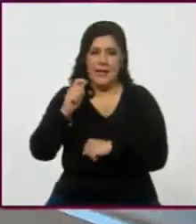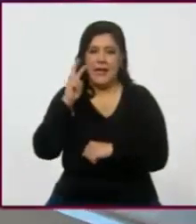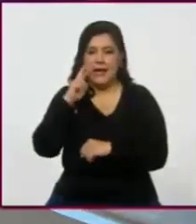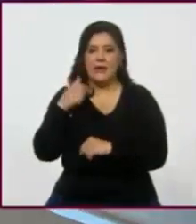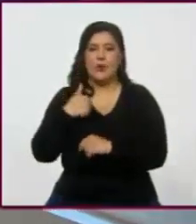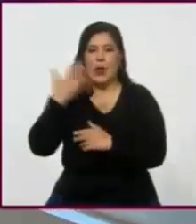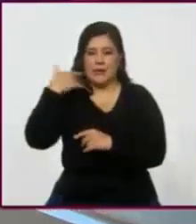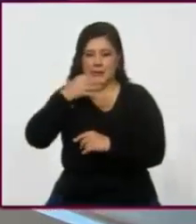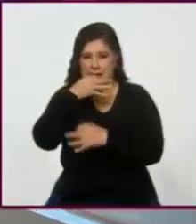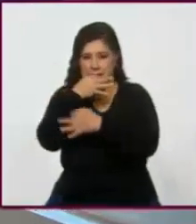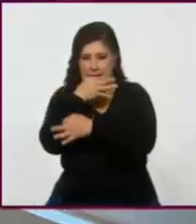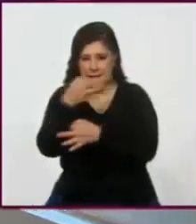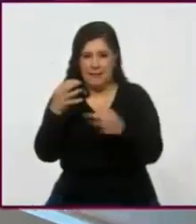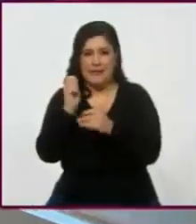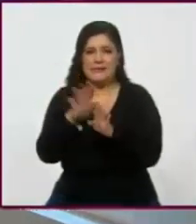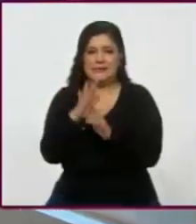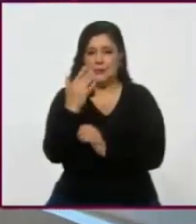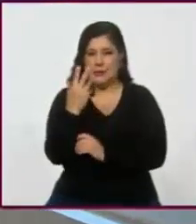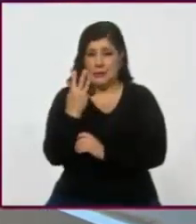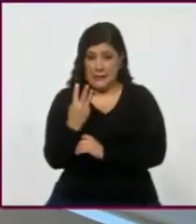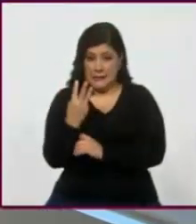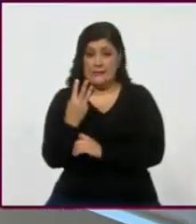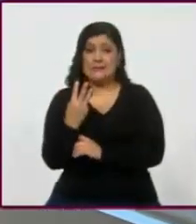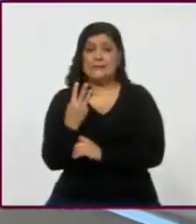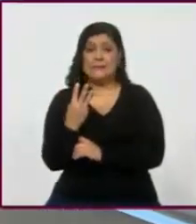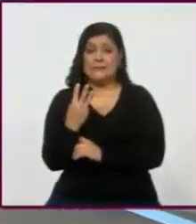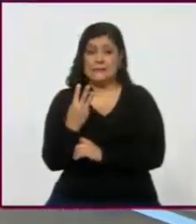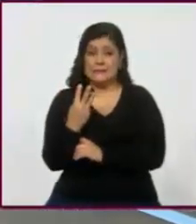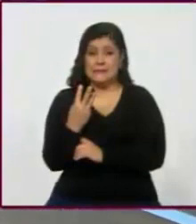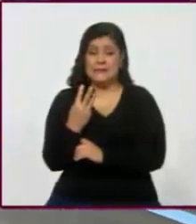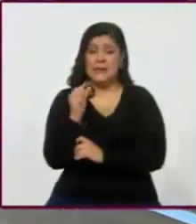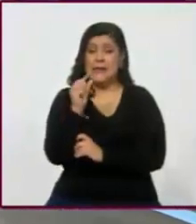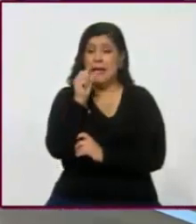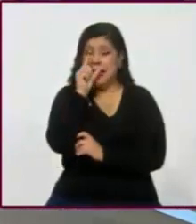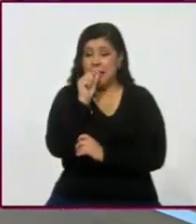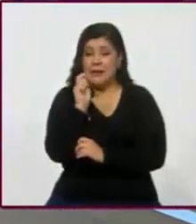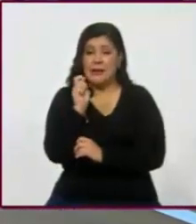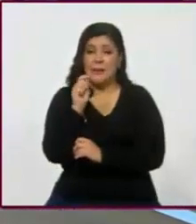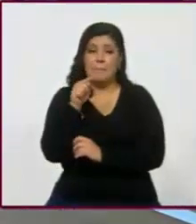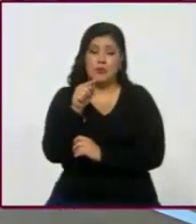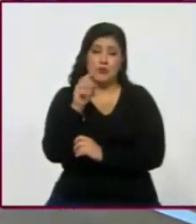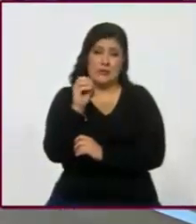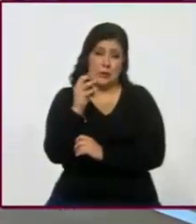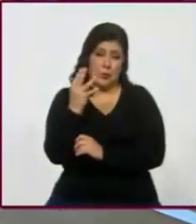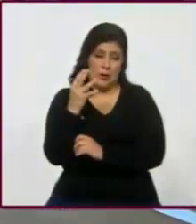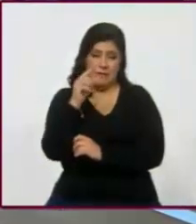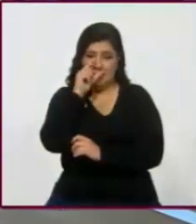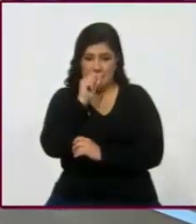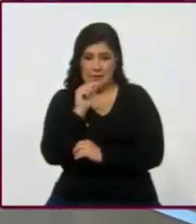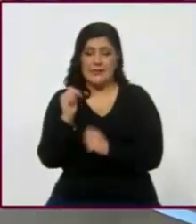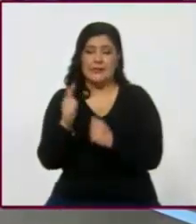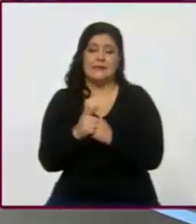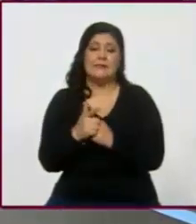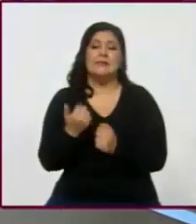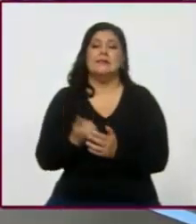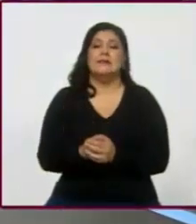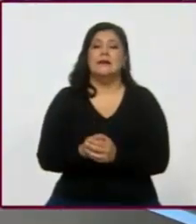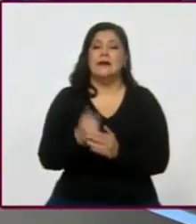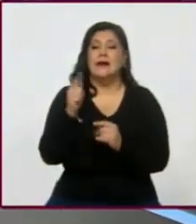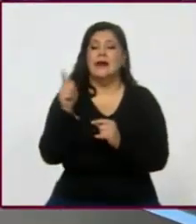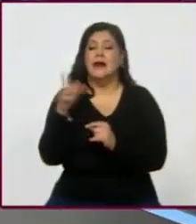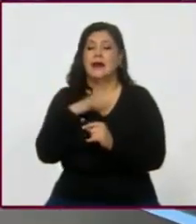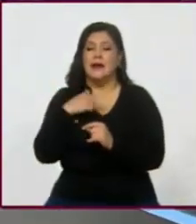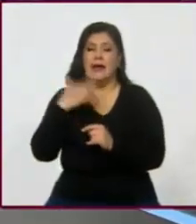este... 53. O sea, les falló por .40. .04. .04, perdón..04,.04. Y aquí